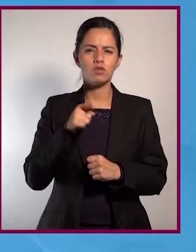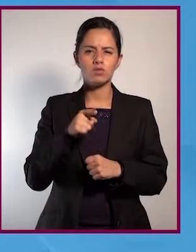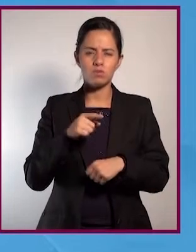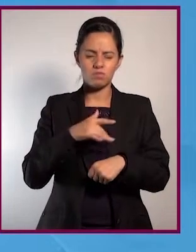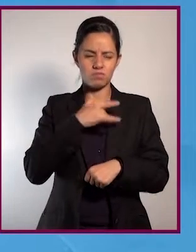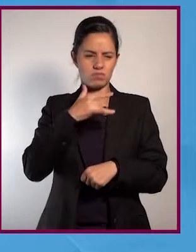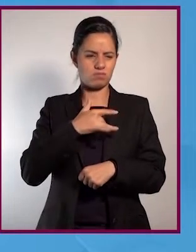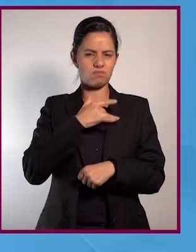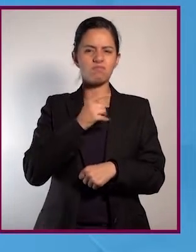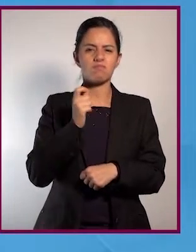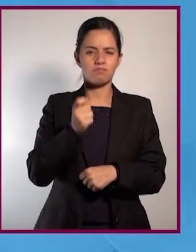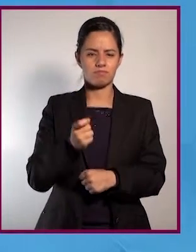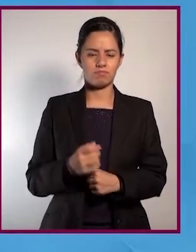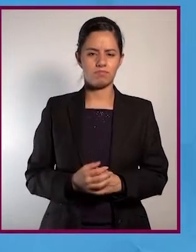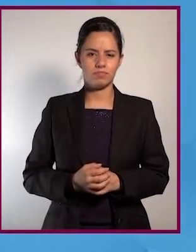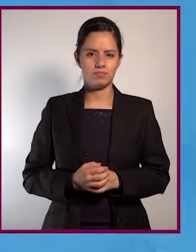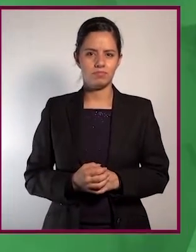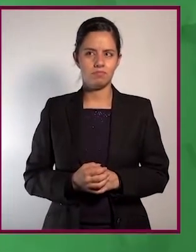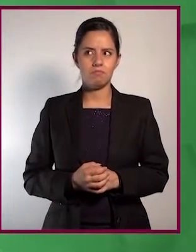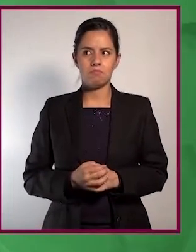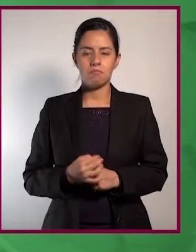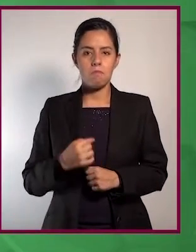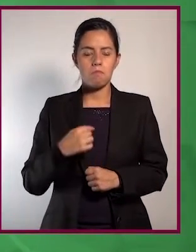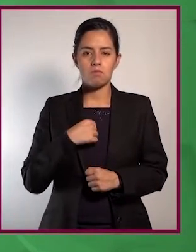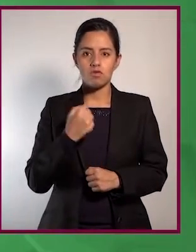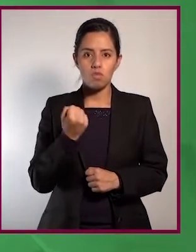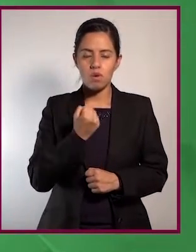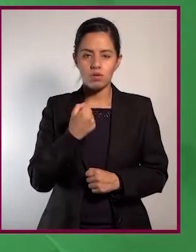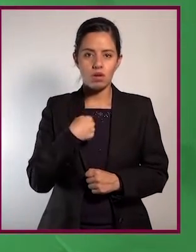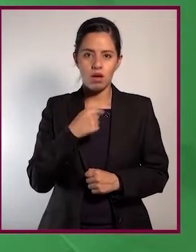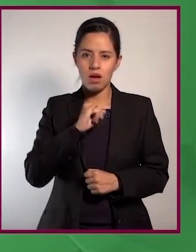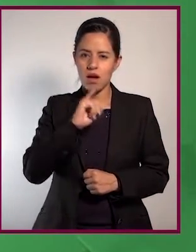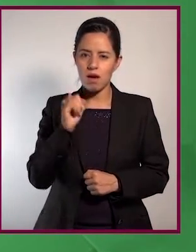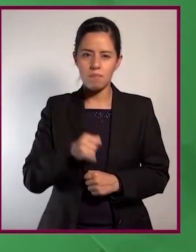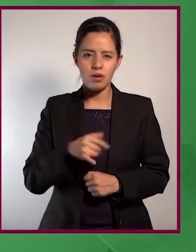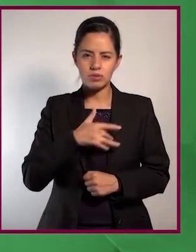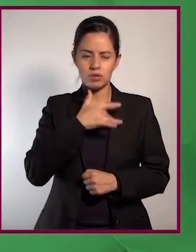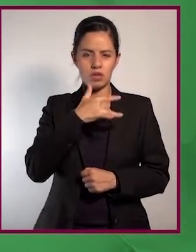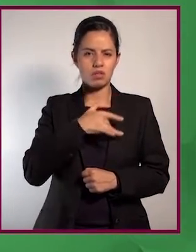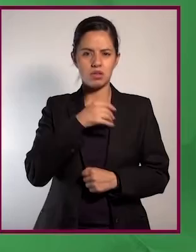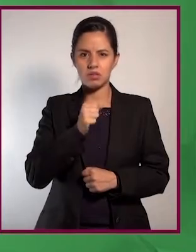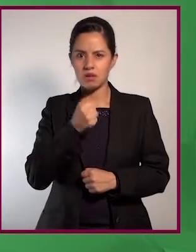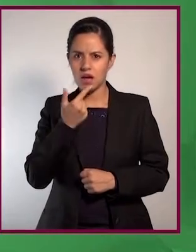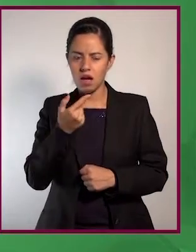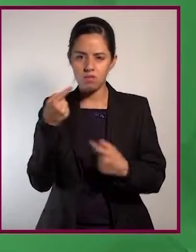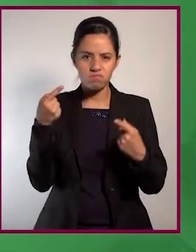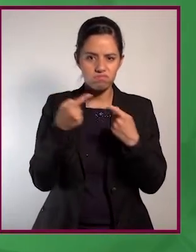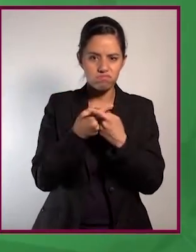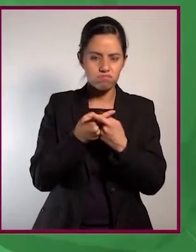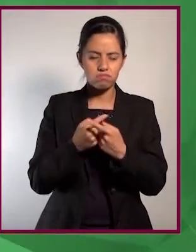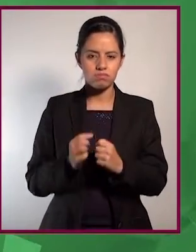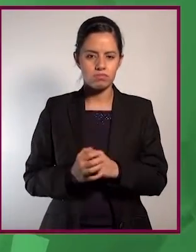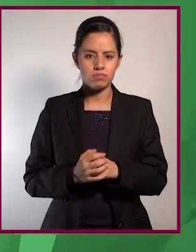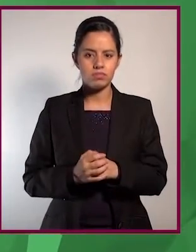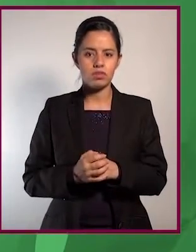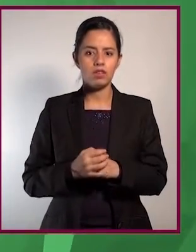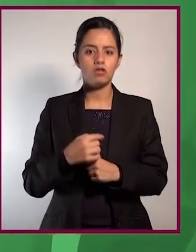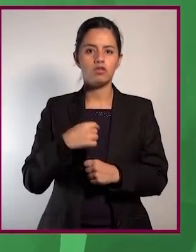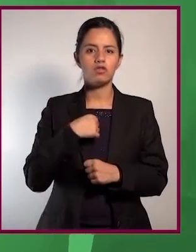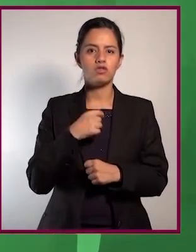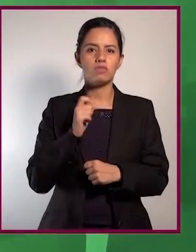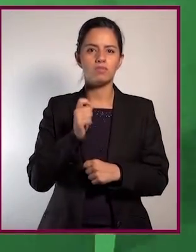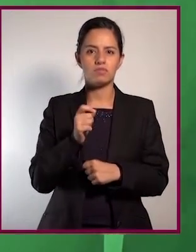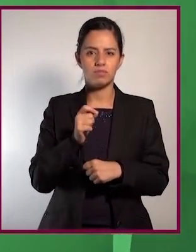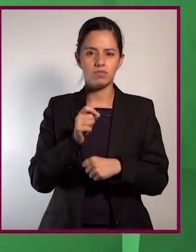¿Cuáles son los síntomas? No, afortunadamente no he experimentado ninguna alergia. Tengo una